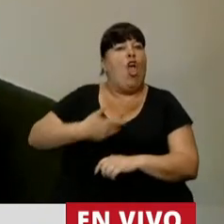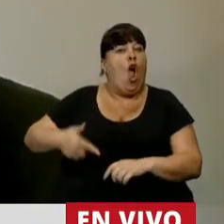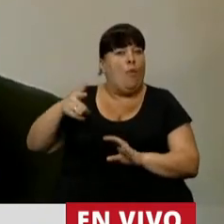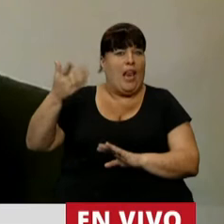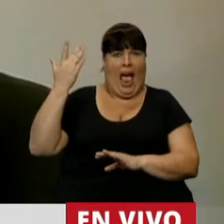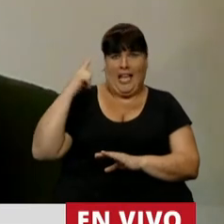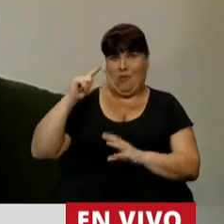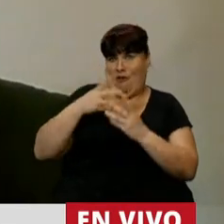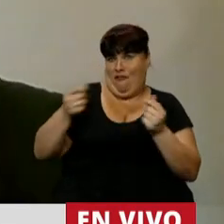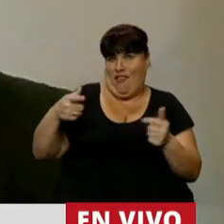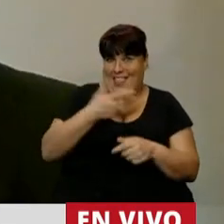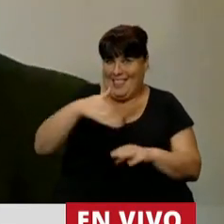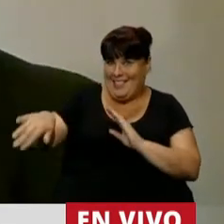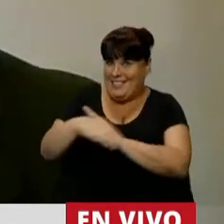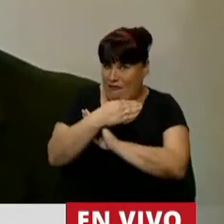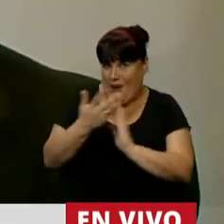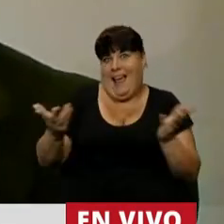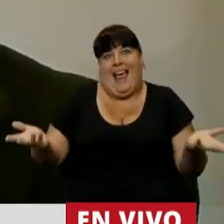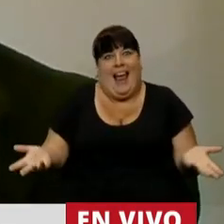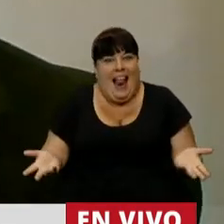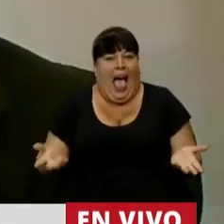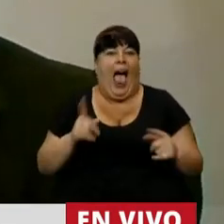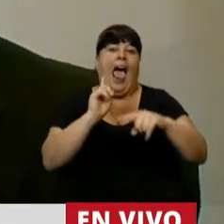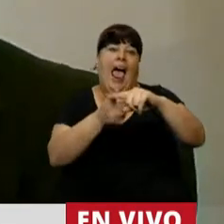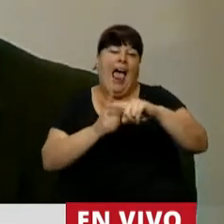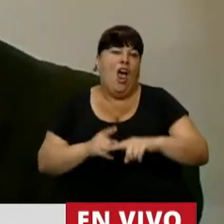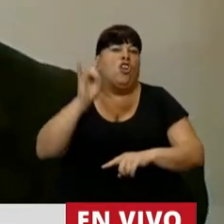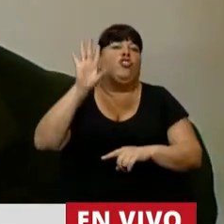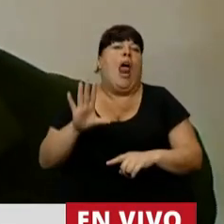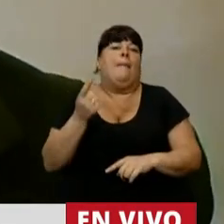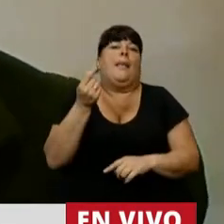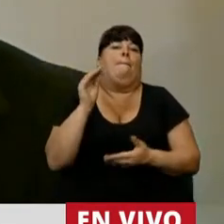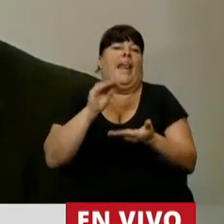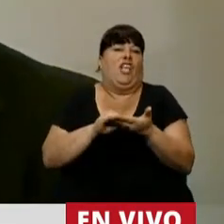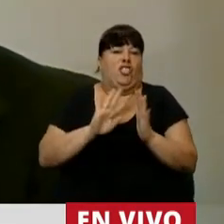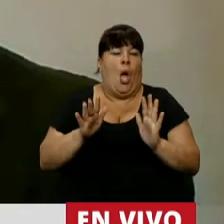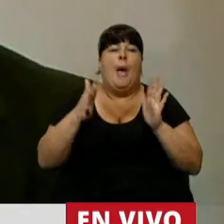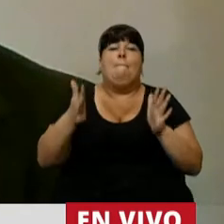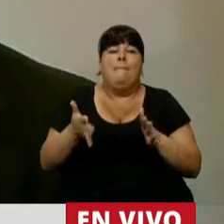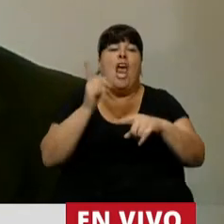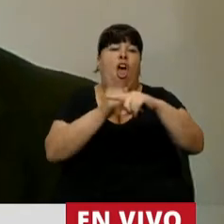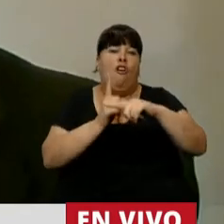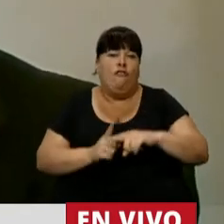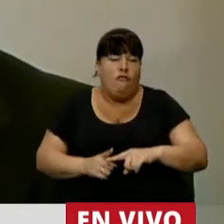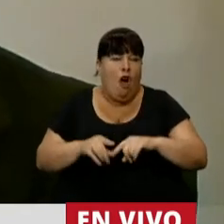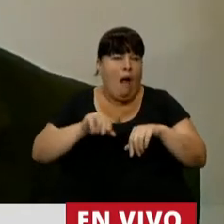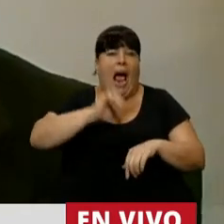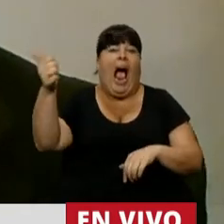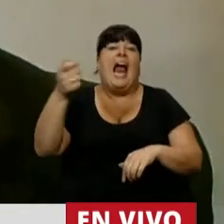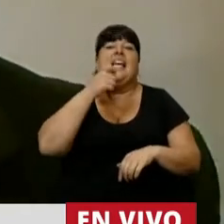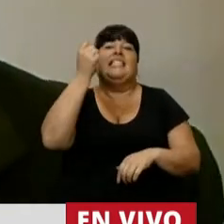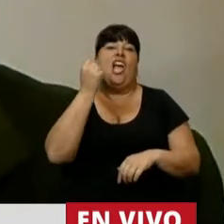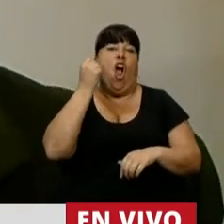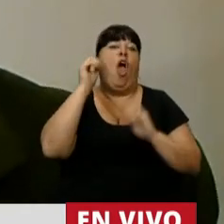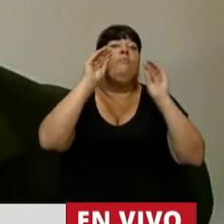hasta hace muy poquito porque claro era una fórmula que solo tenía precios era una fórmula que solo puede triunfar cuando la